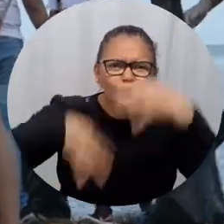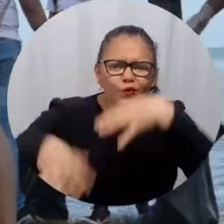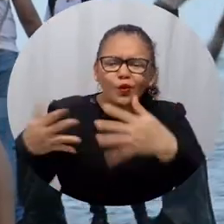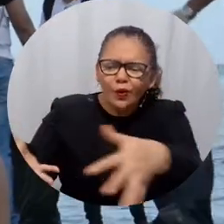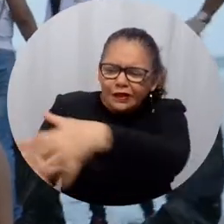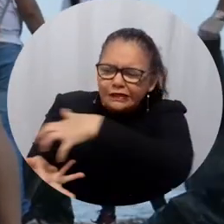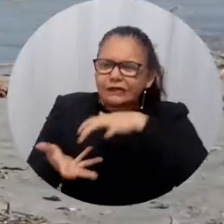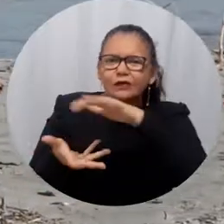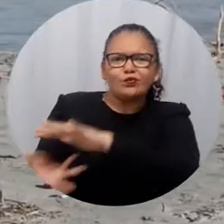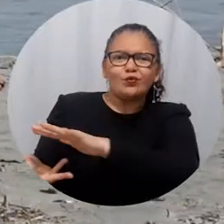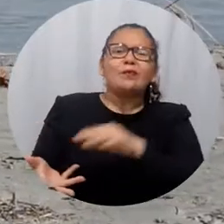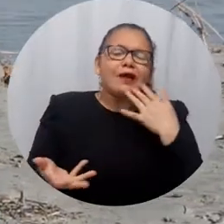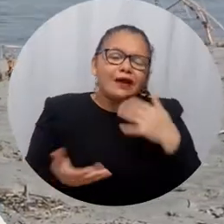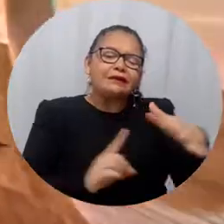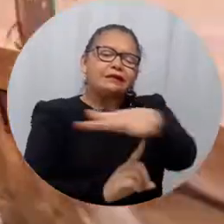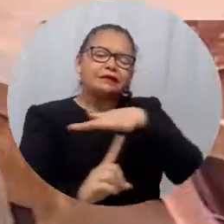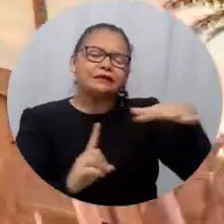conservación de los ecosistemas.